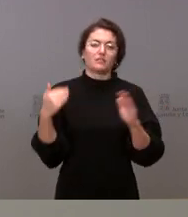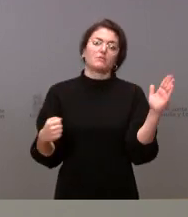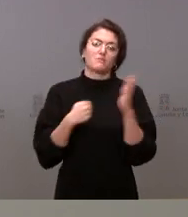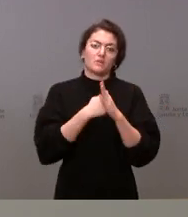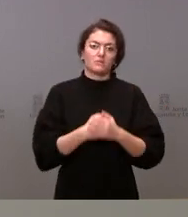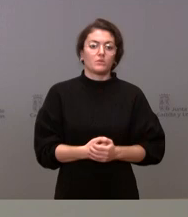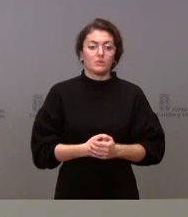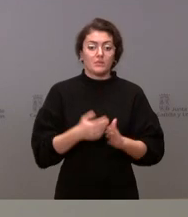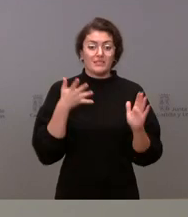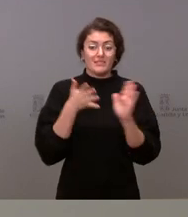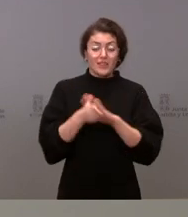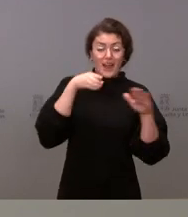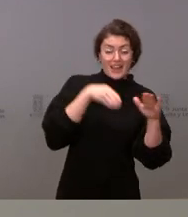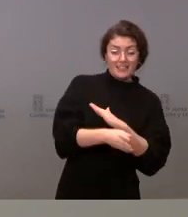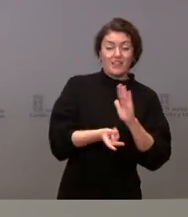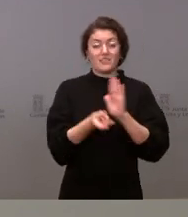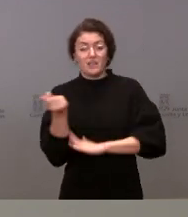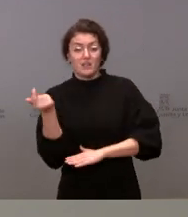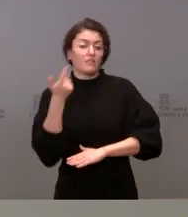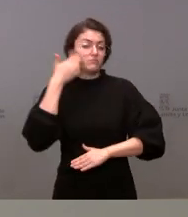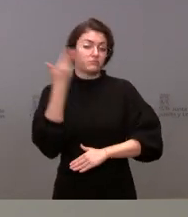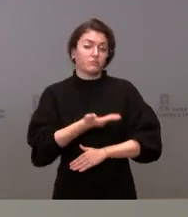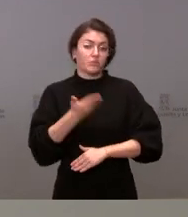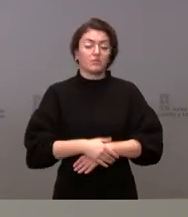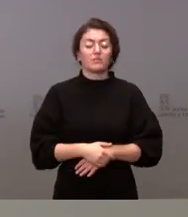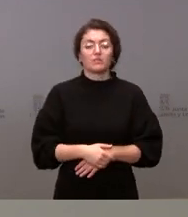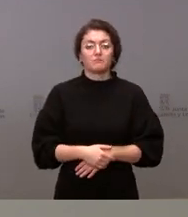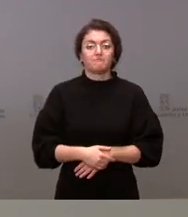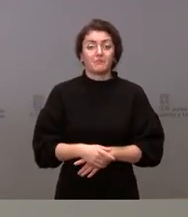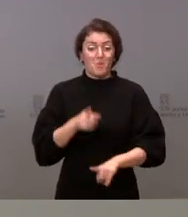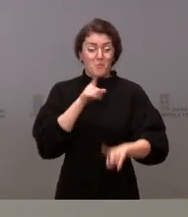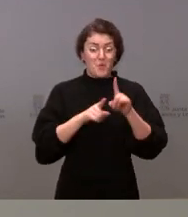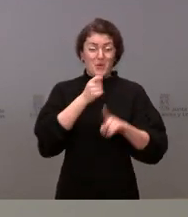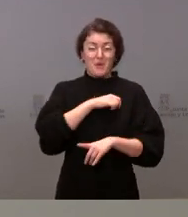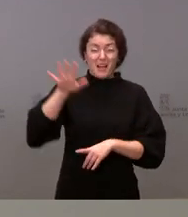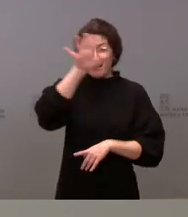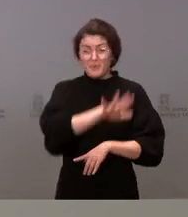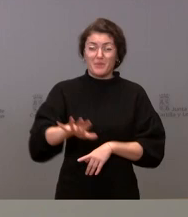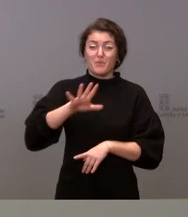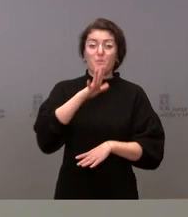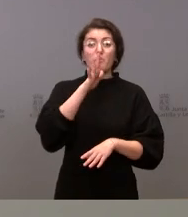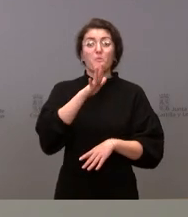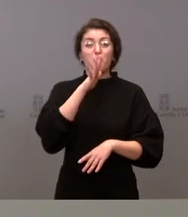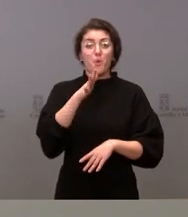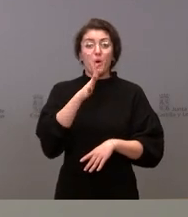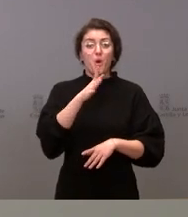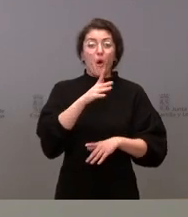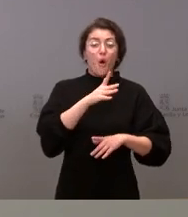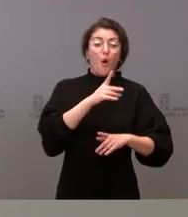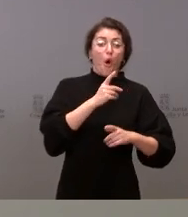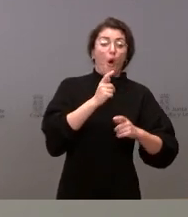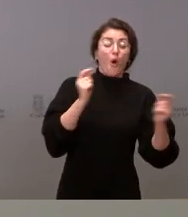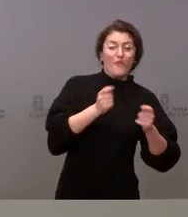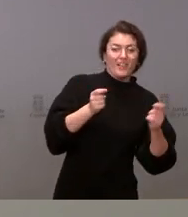y la salida son las claves fundamentales tenemos un grave problema en todo el país de oferta y demanda tenemos